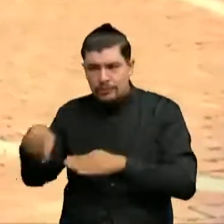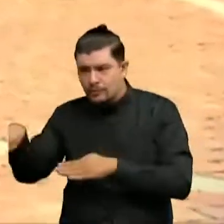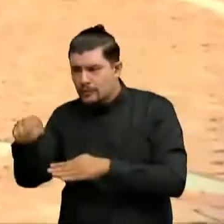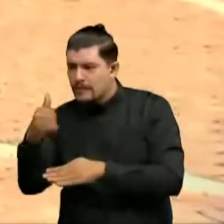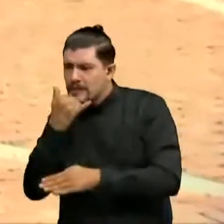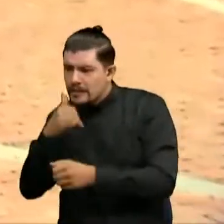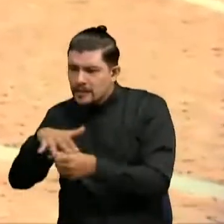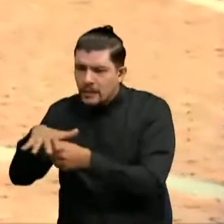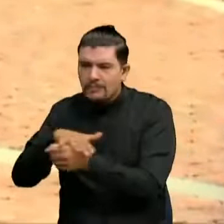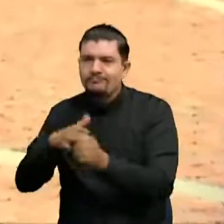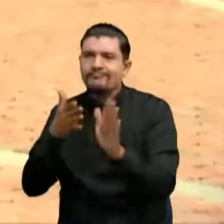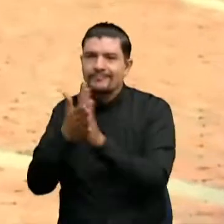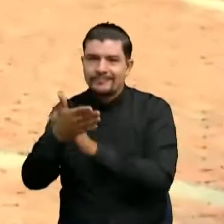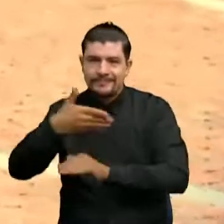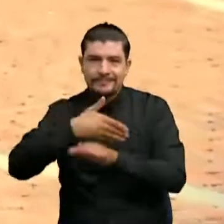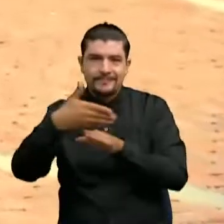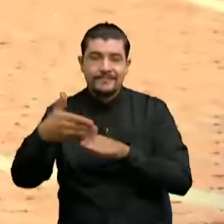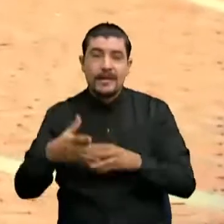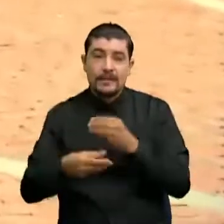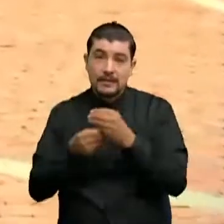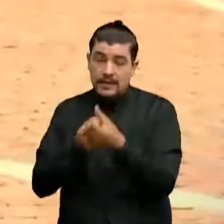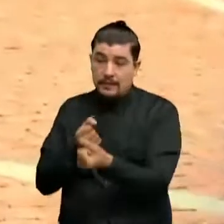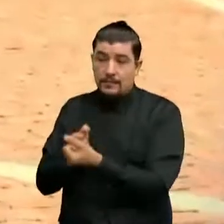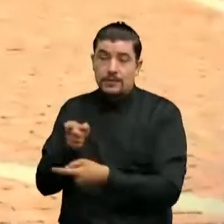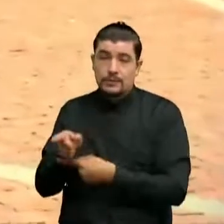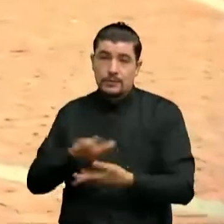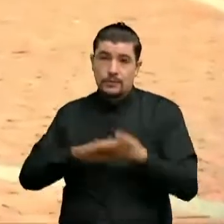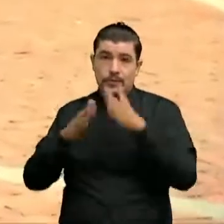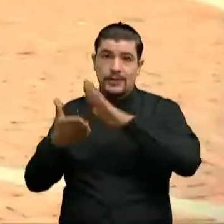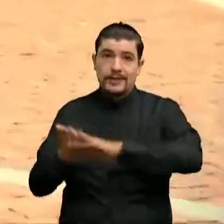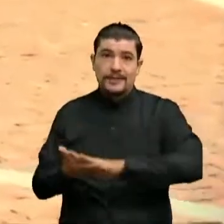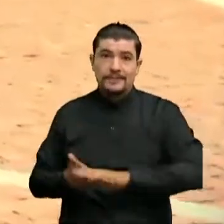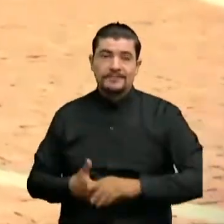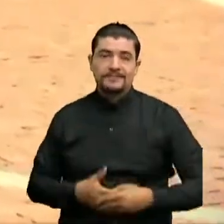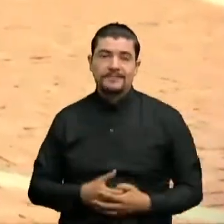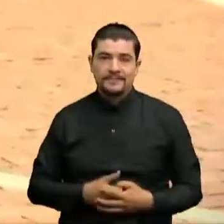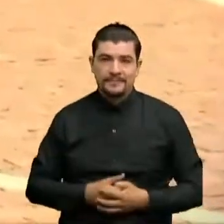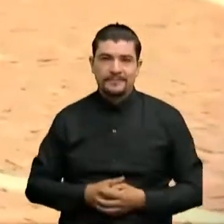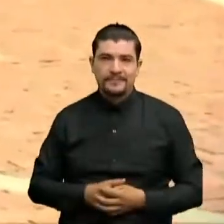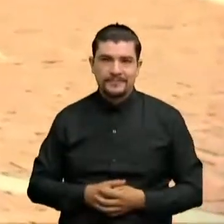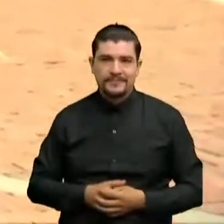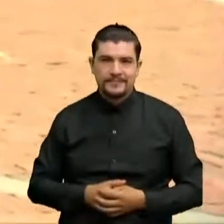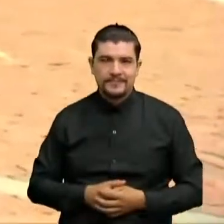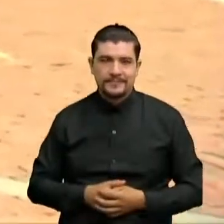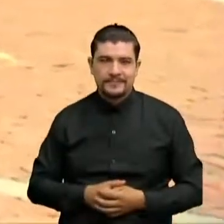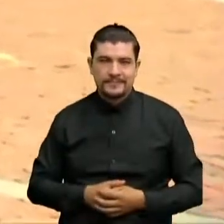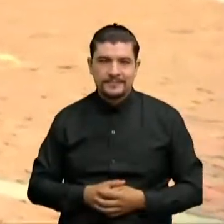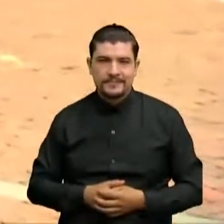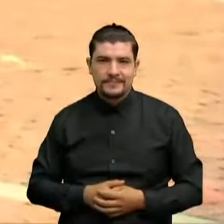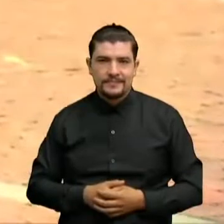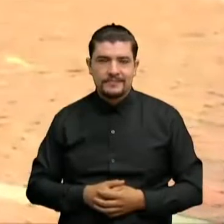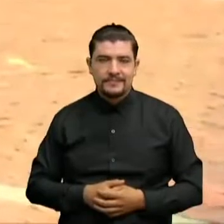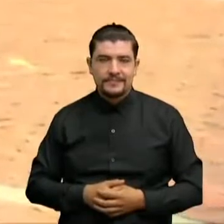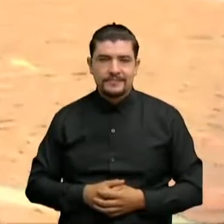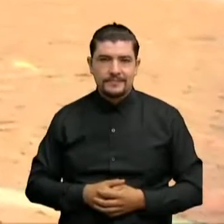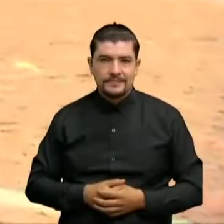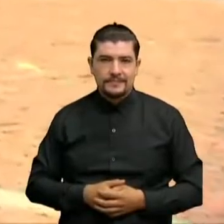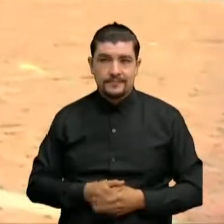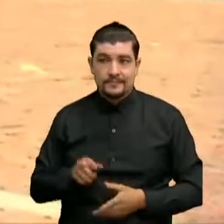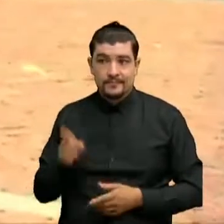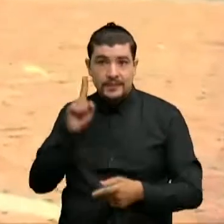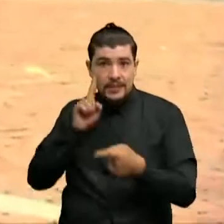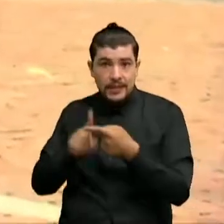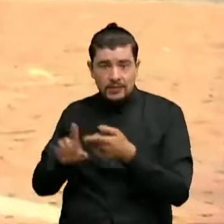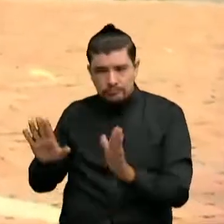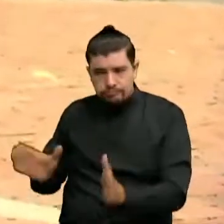información Pero por supuesto para acompañar al pueblo gramalotero En esta tarea De volver a reconstruir el tejido social Alrededor de